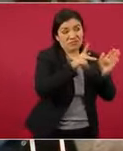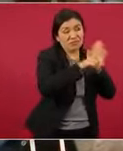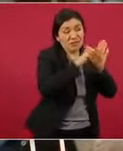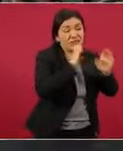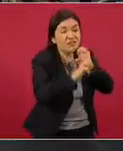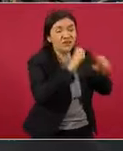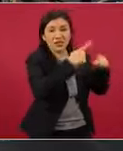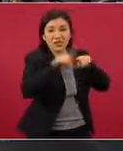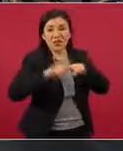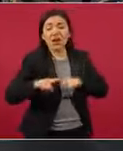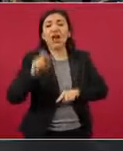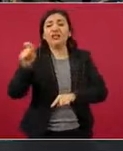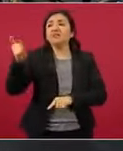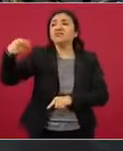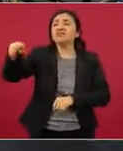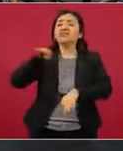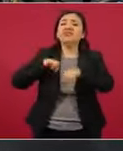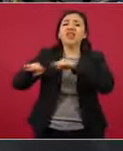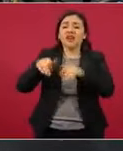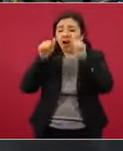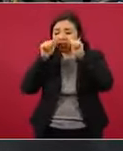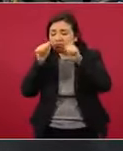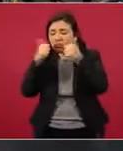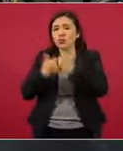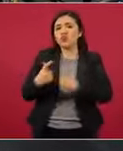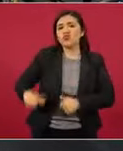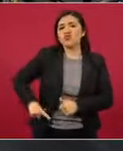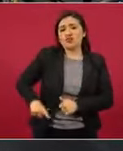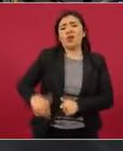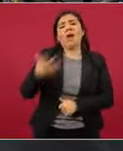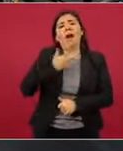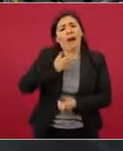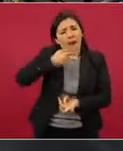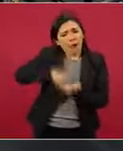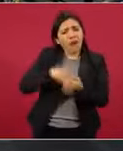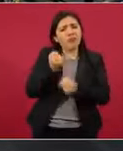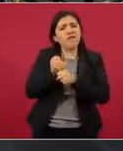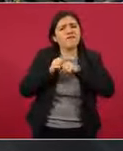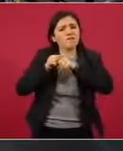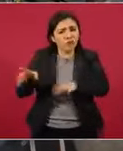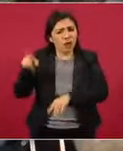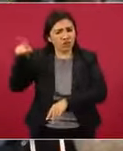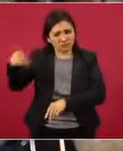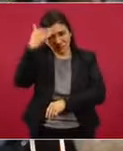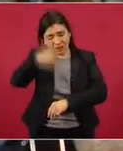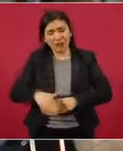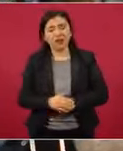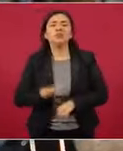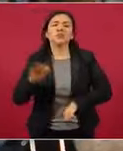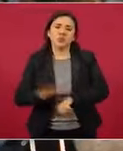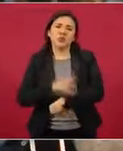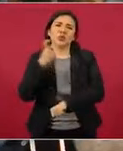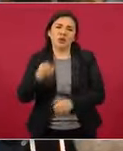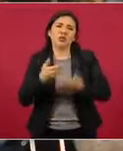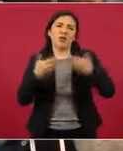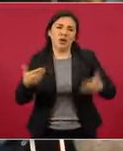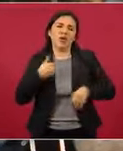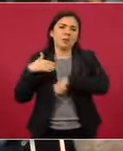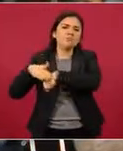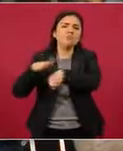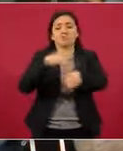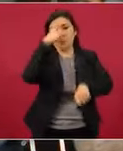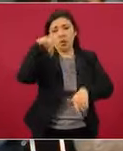públicos y esa información la tiene el mecanismo y por eso también estamos convocando a un